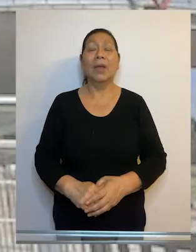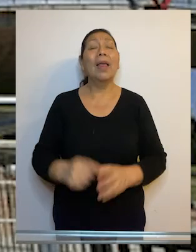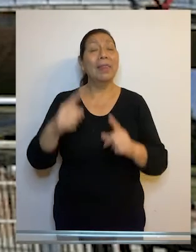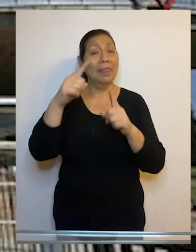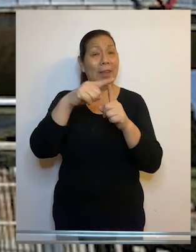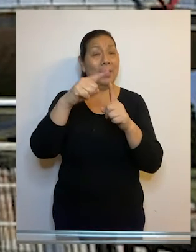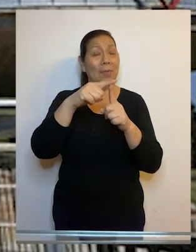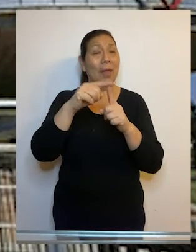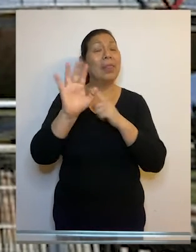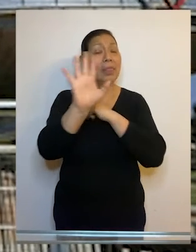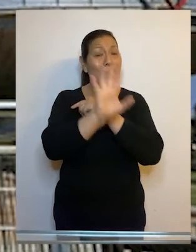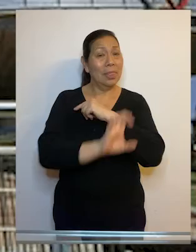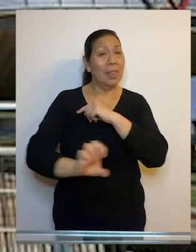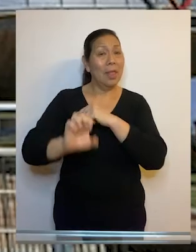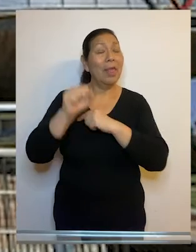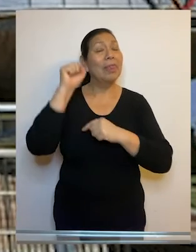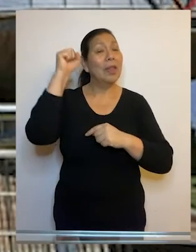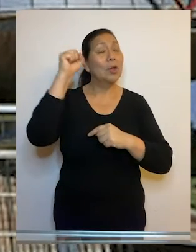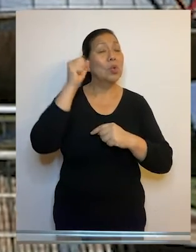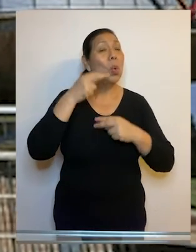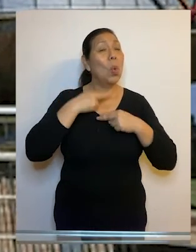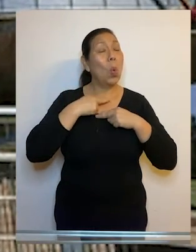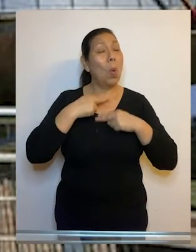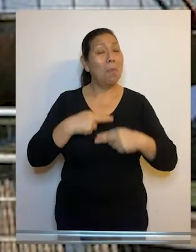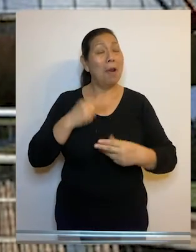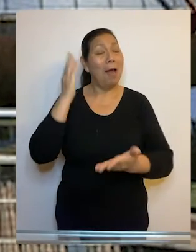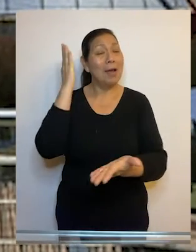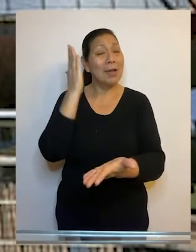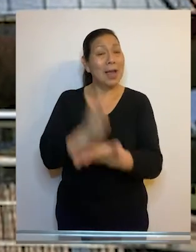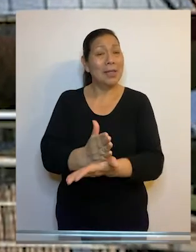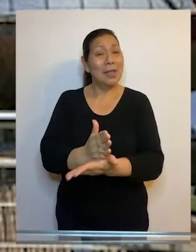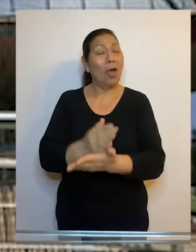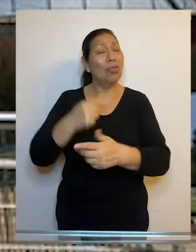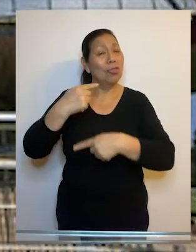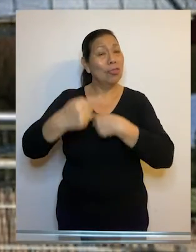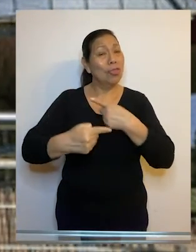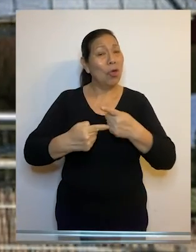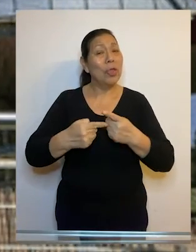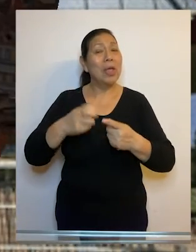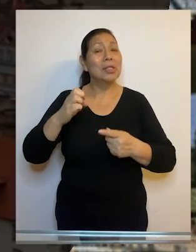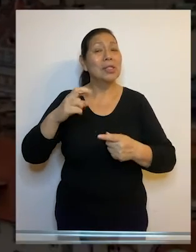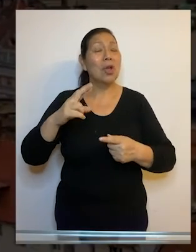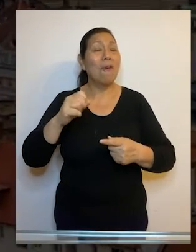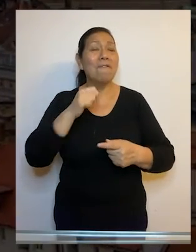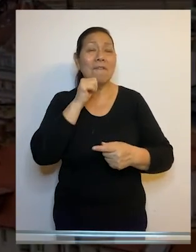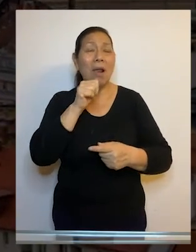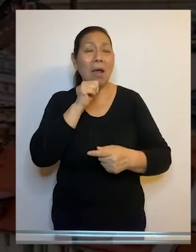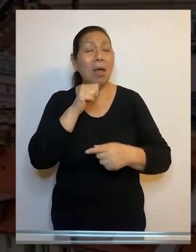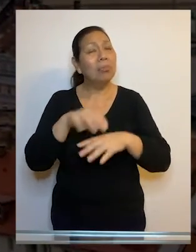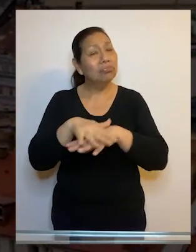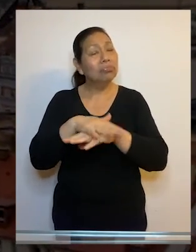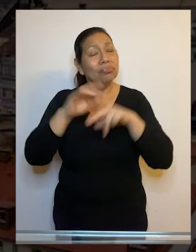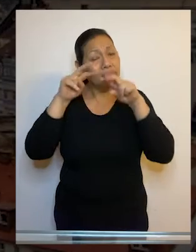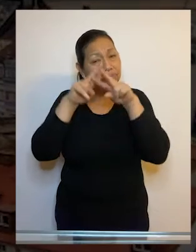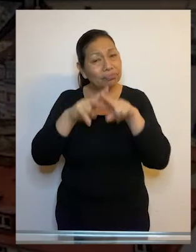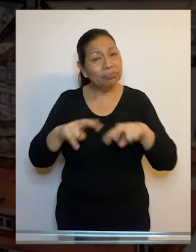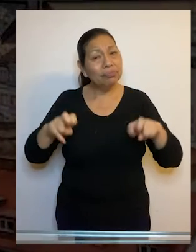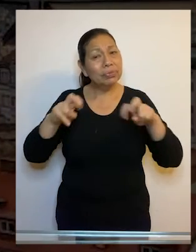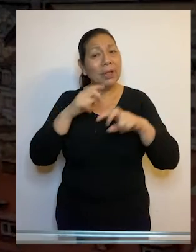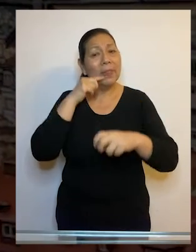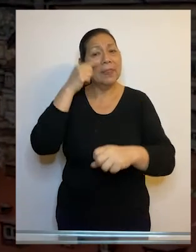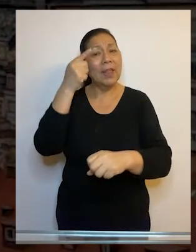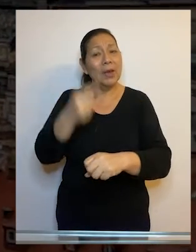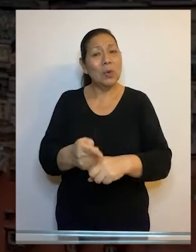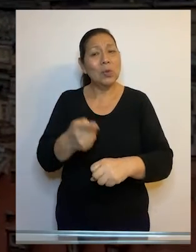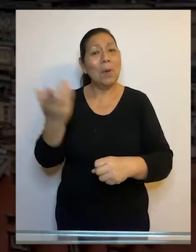El Tribunal Europeo de Derechos Humanos sancionó pecundiariamente a Eslovaquia por falta de una adecuada investigación